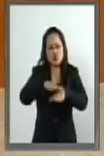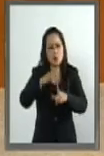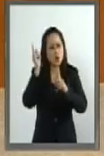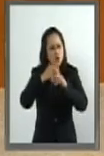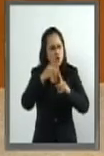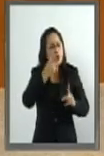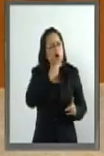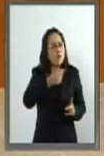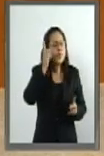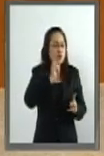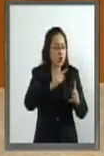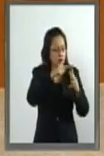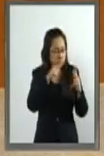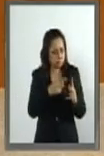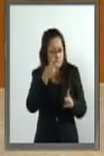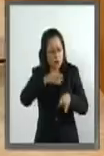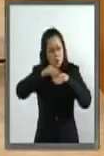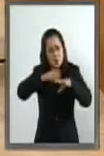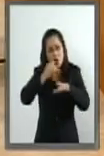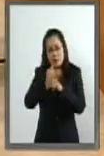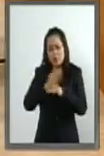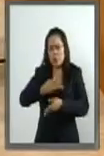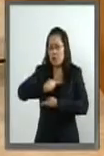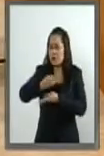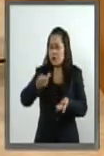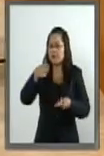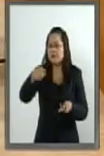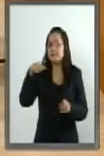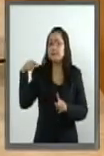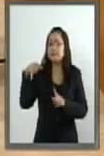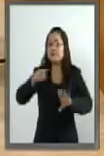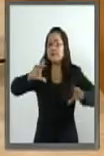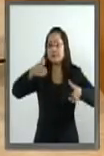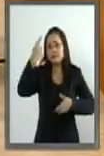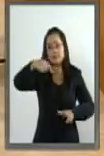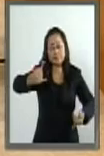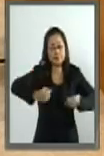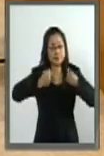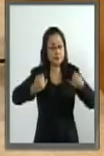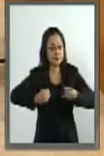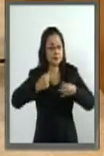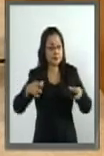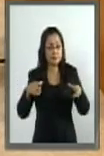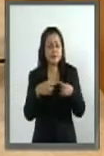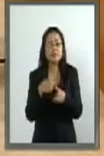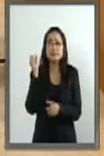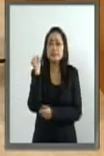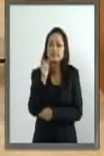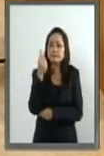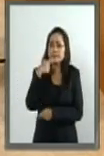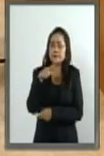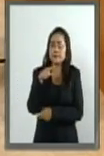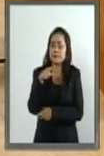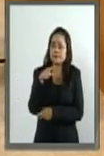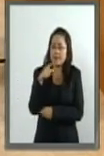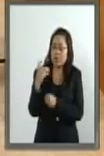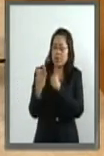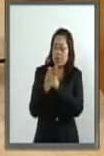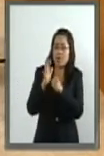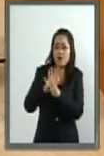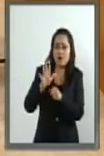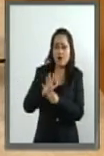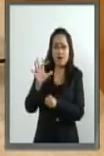masculinos y femeninos, especialmente entre los adolescentes, y para una protección dual